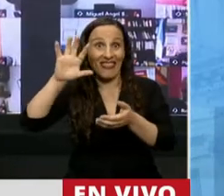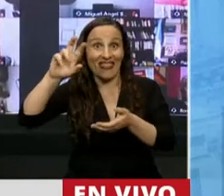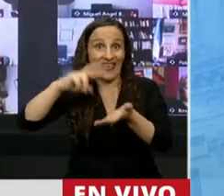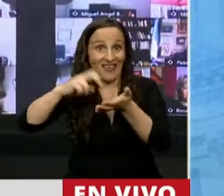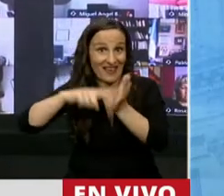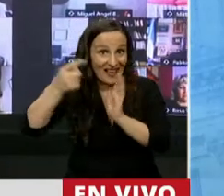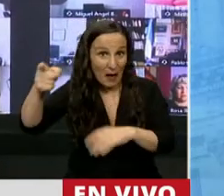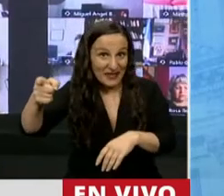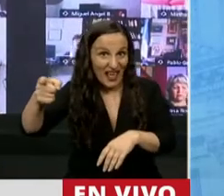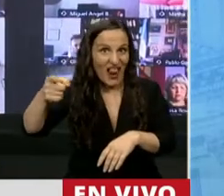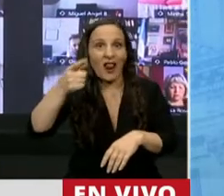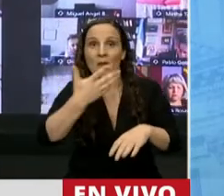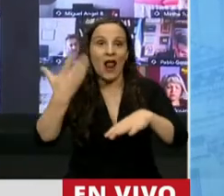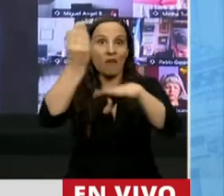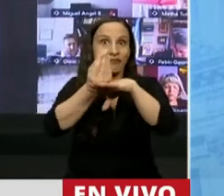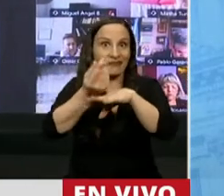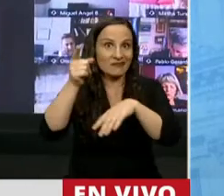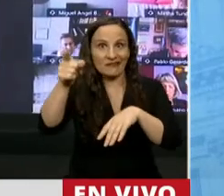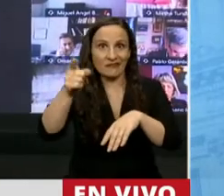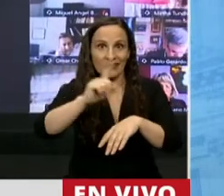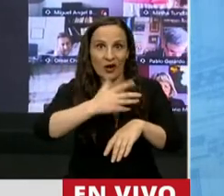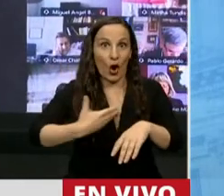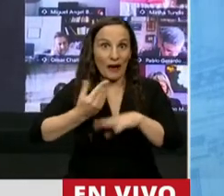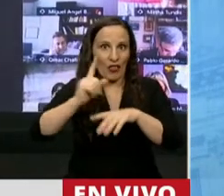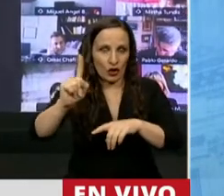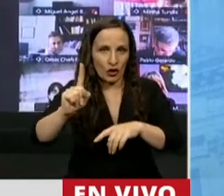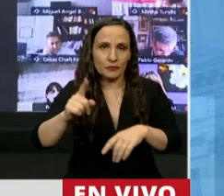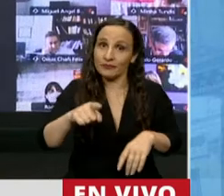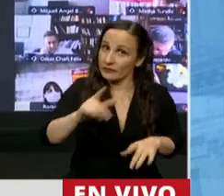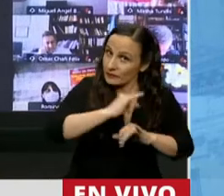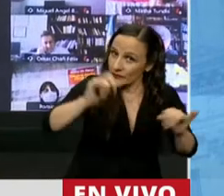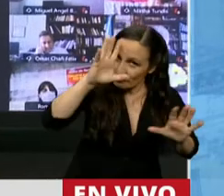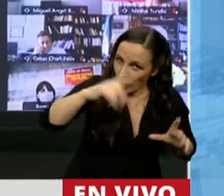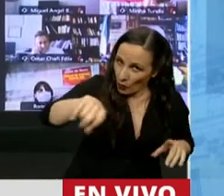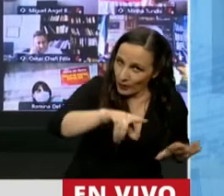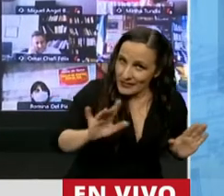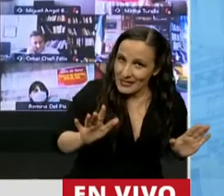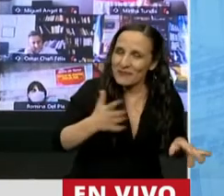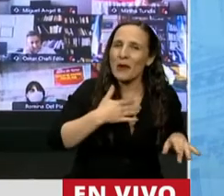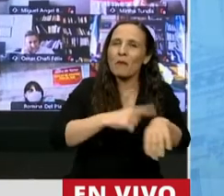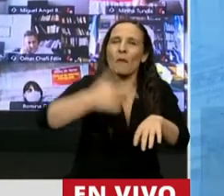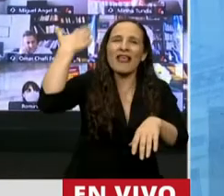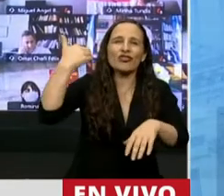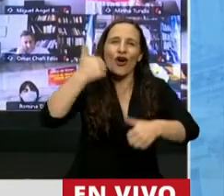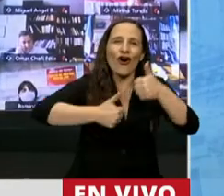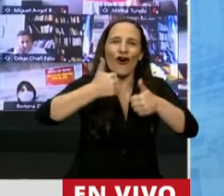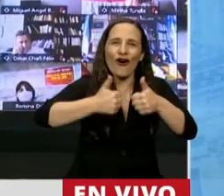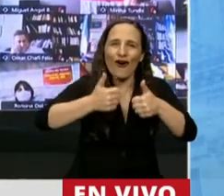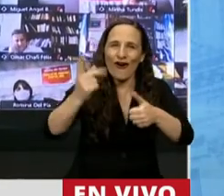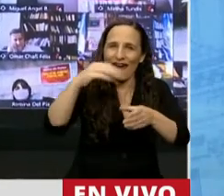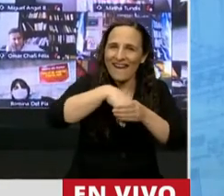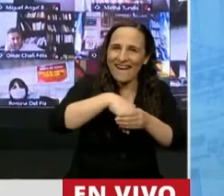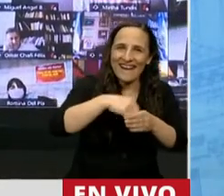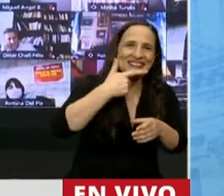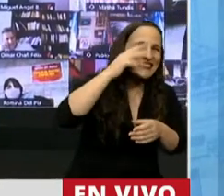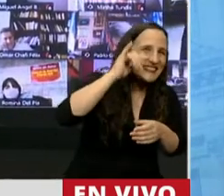llegue al gobierno de la provincia de Salta. Les quiero recordar a todos que yo fui candidato en la interna de